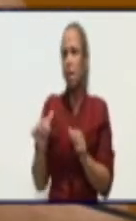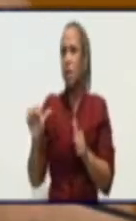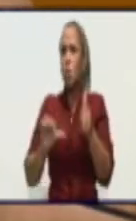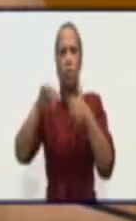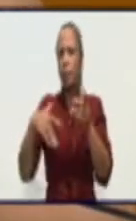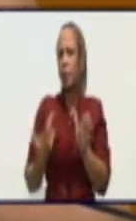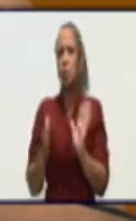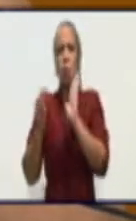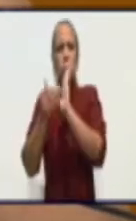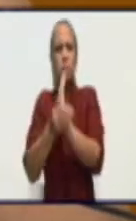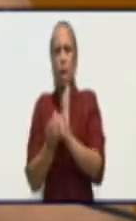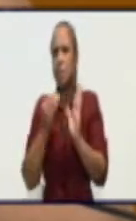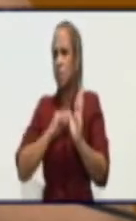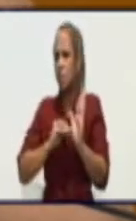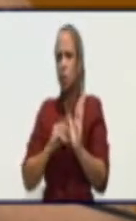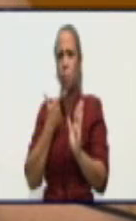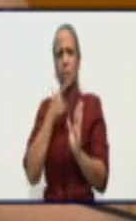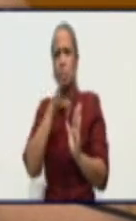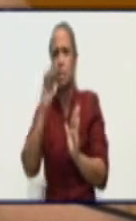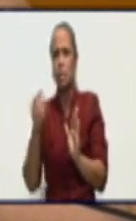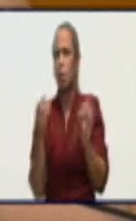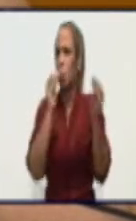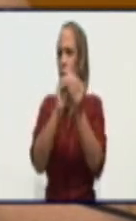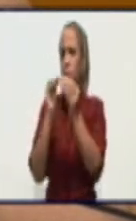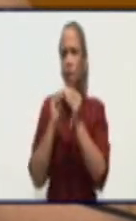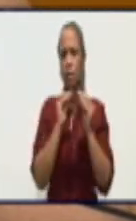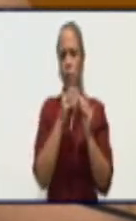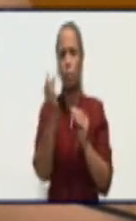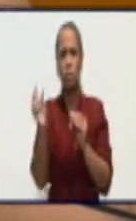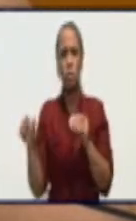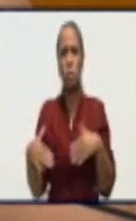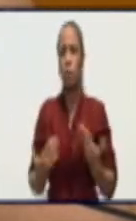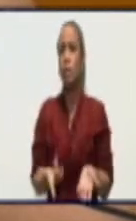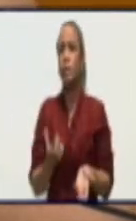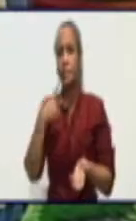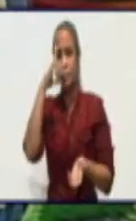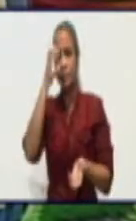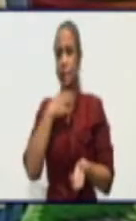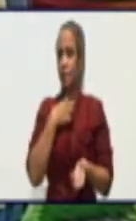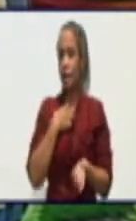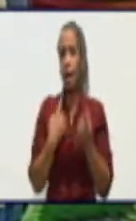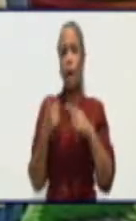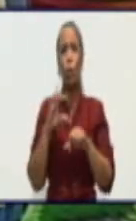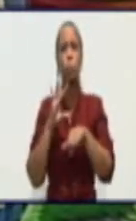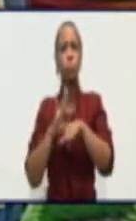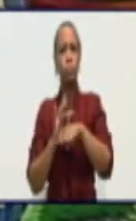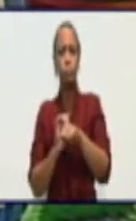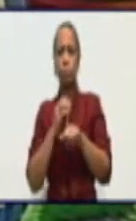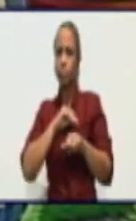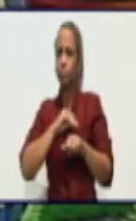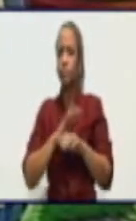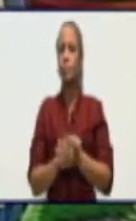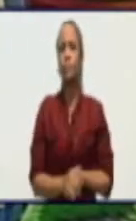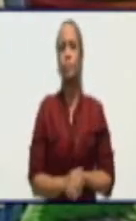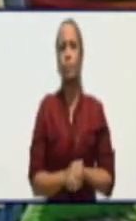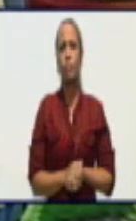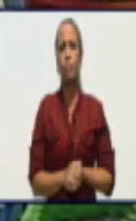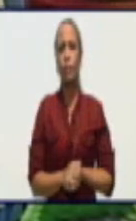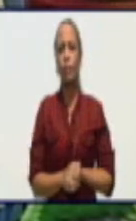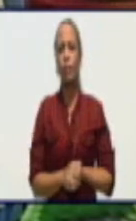síntomas y de no declararse realmente que tiene algún síntoma de la enfermedad. La segunda pregunta doctora ¿siguen apareciendo